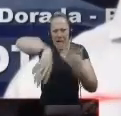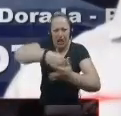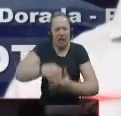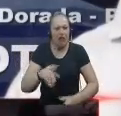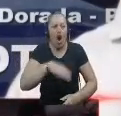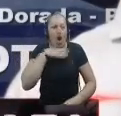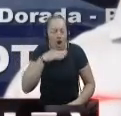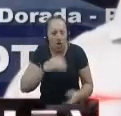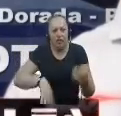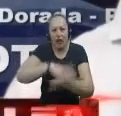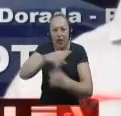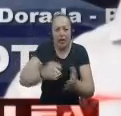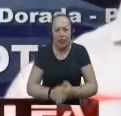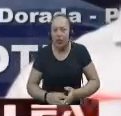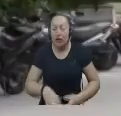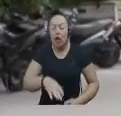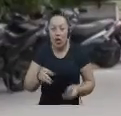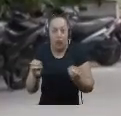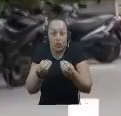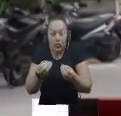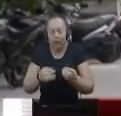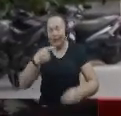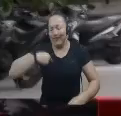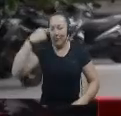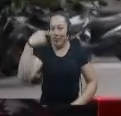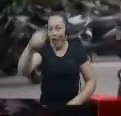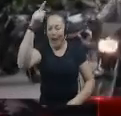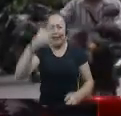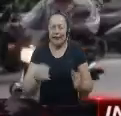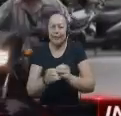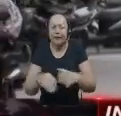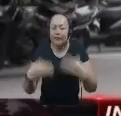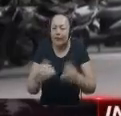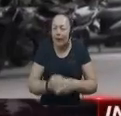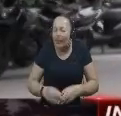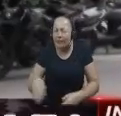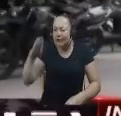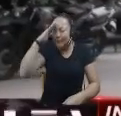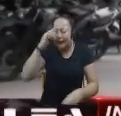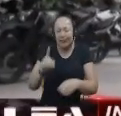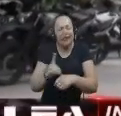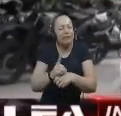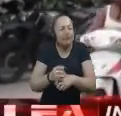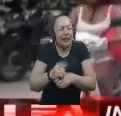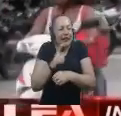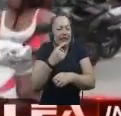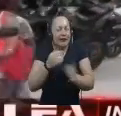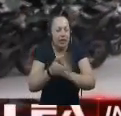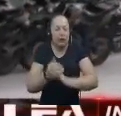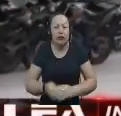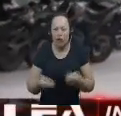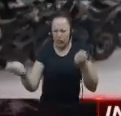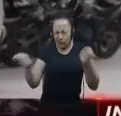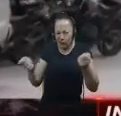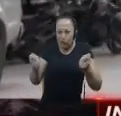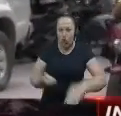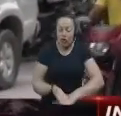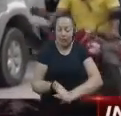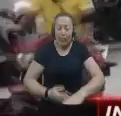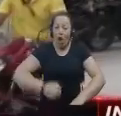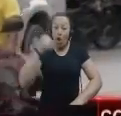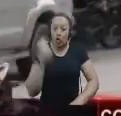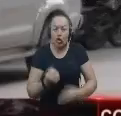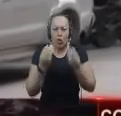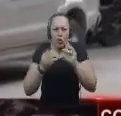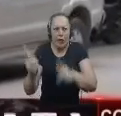desmanes De vandalismo La policía Del sexto distrito De La Dorada Adelanta rigurosos Planes de control A los hinchas Que